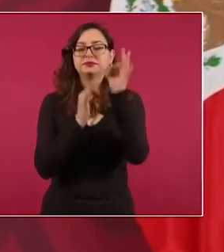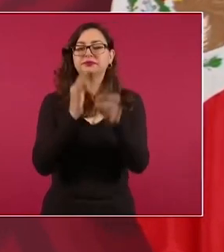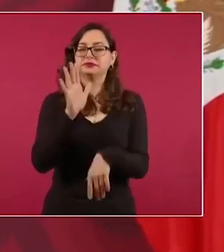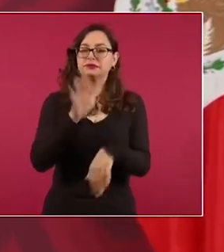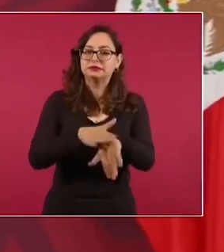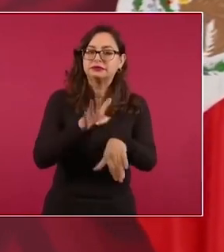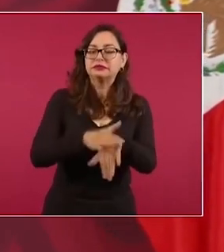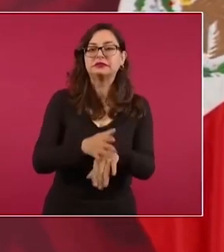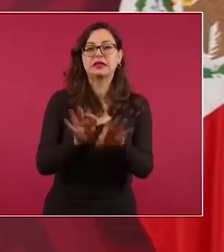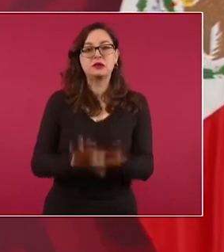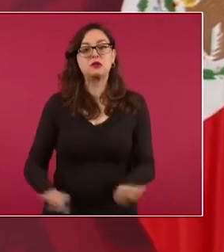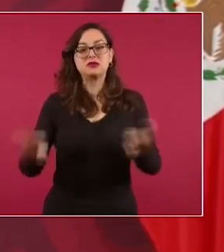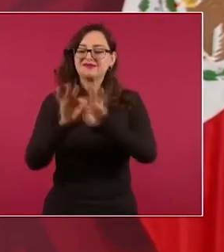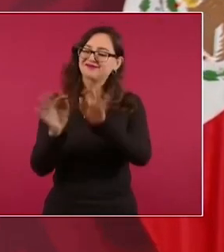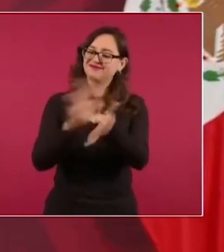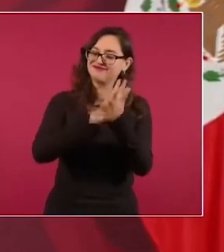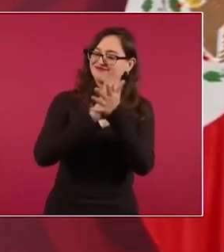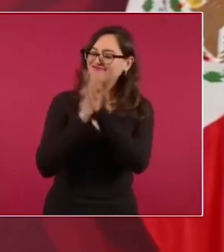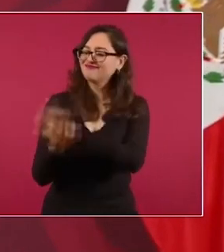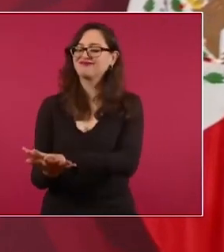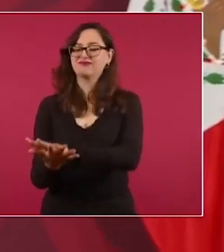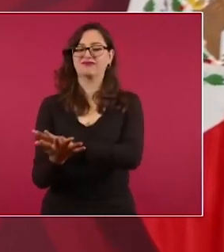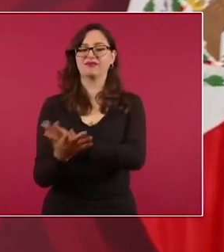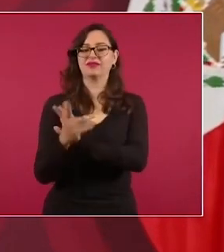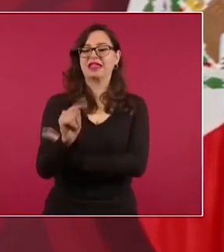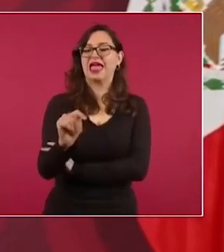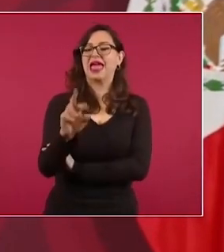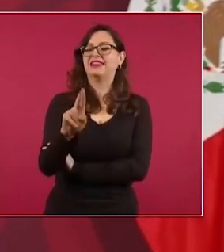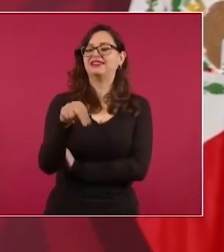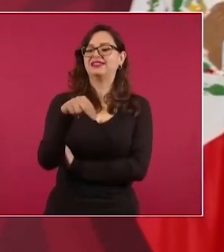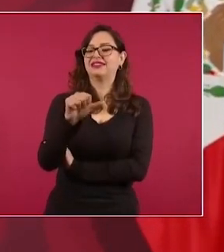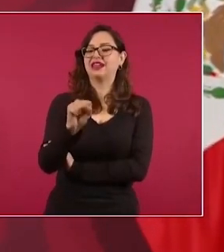lema de campaña,